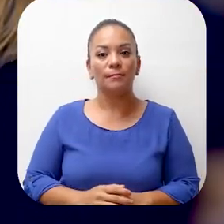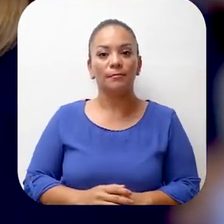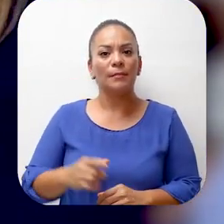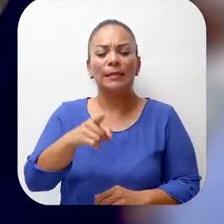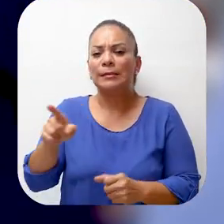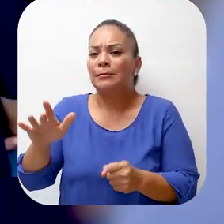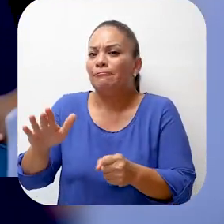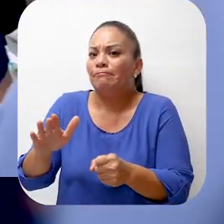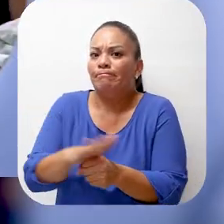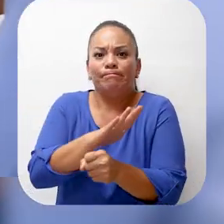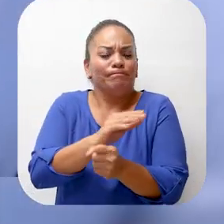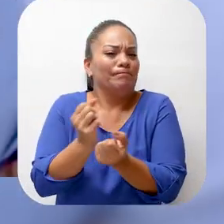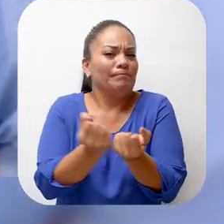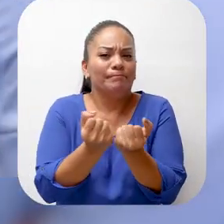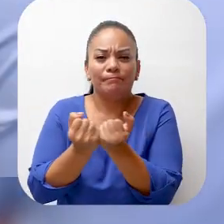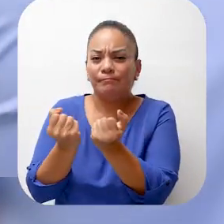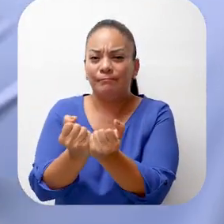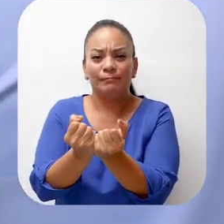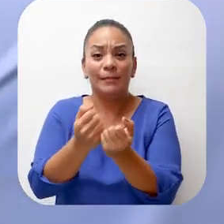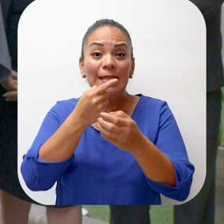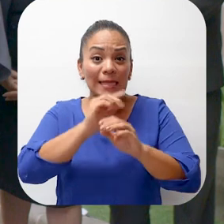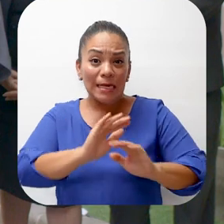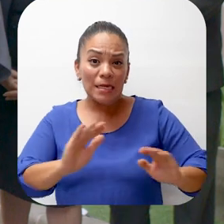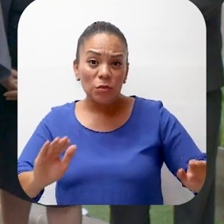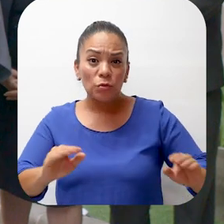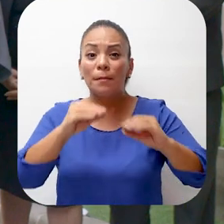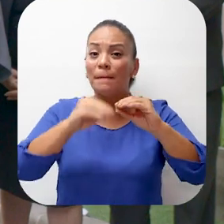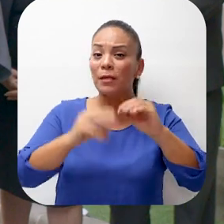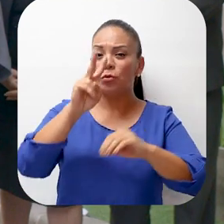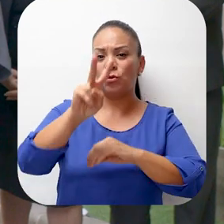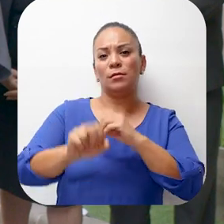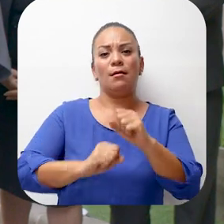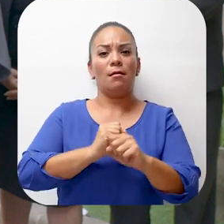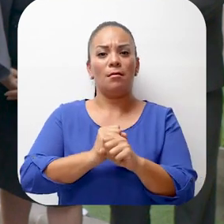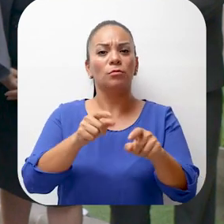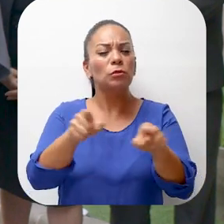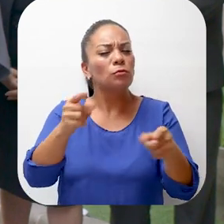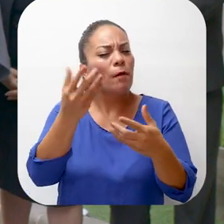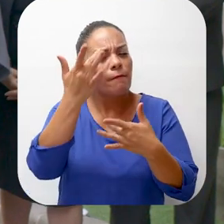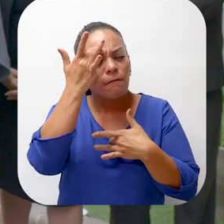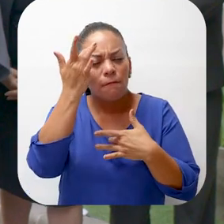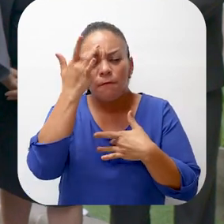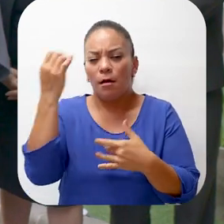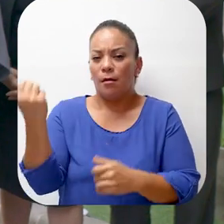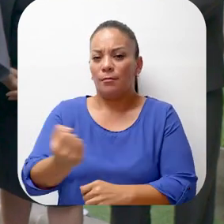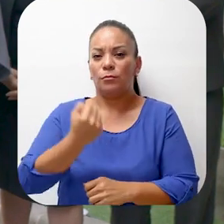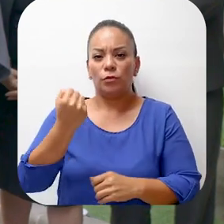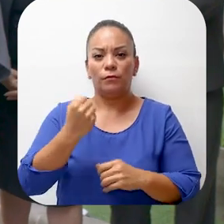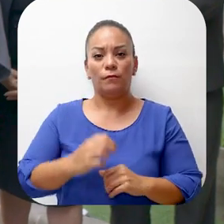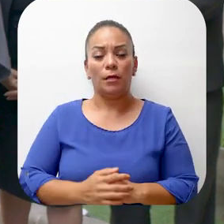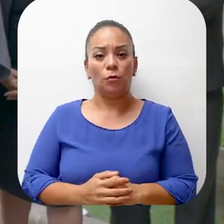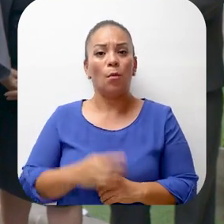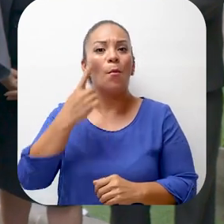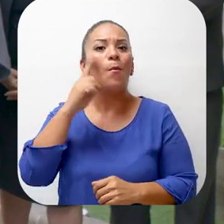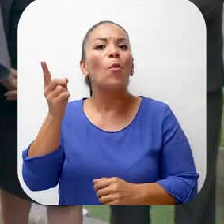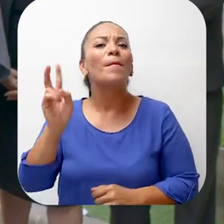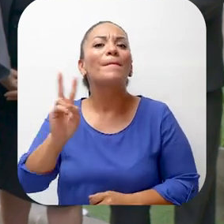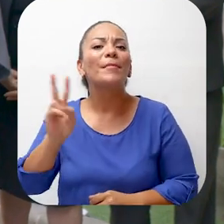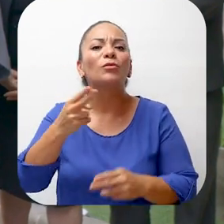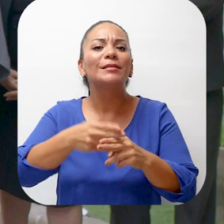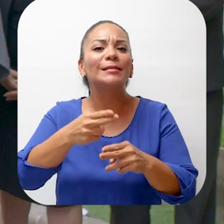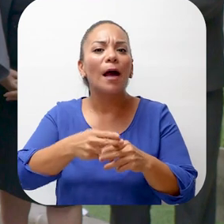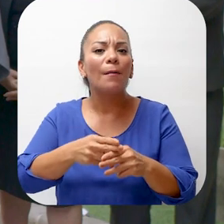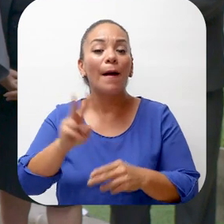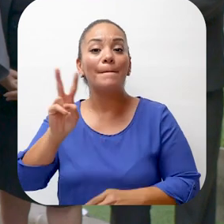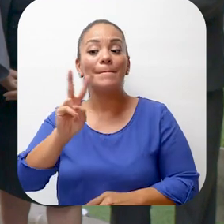están pletóricos de niños menores de dos años, muy enfermos, principalmente por un virus